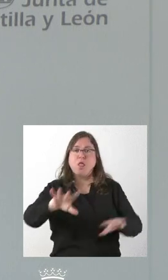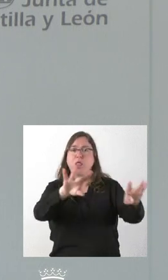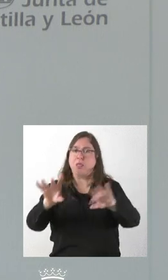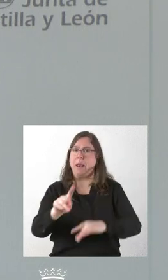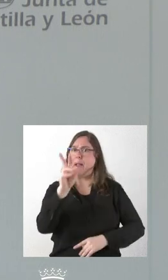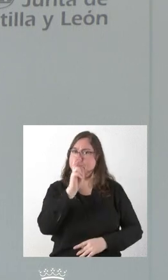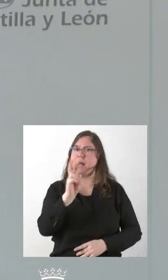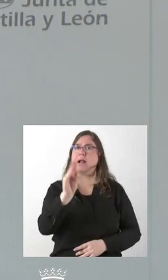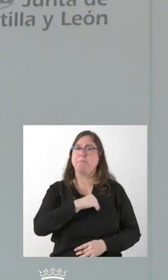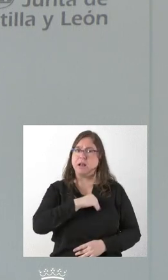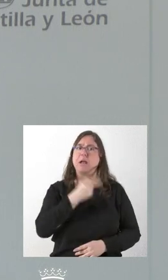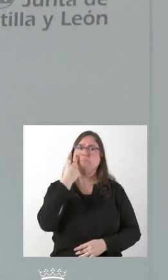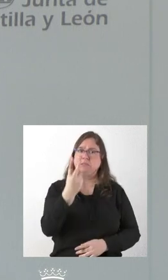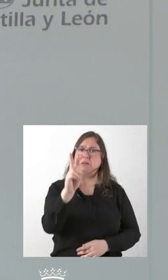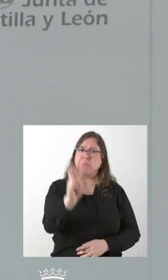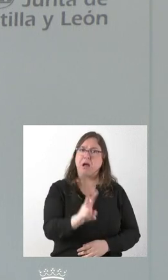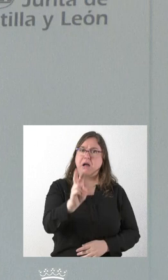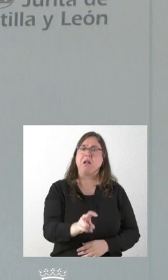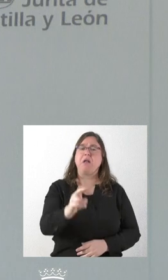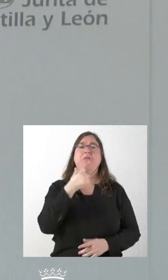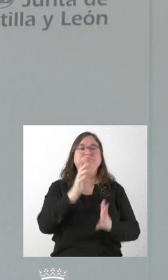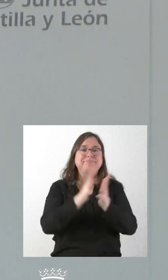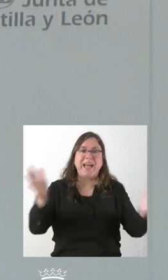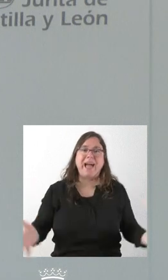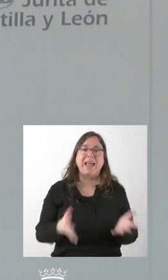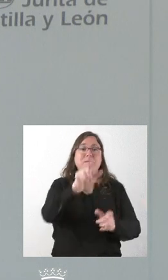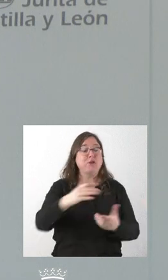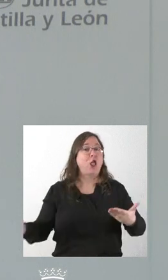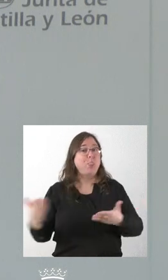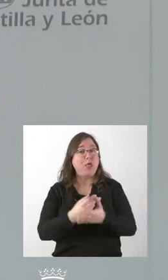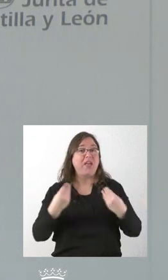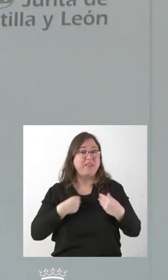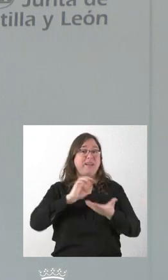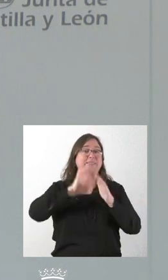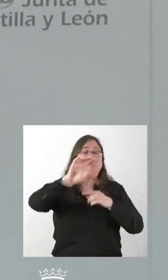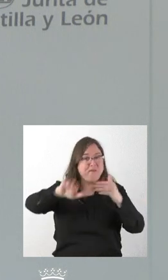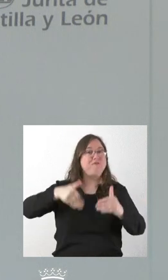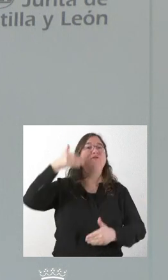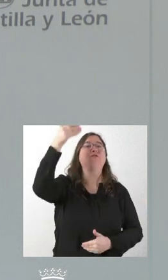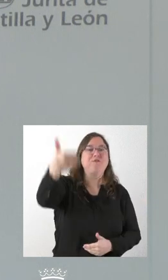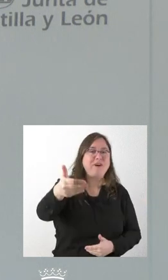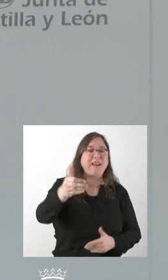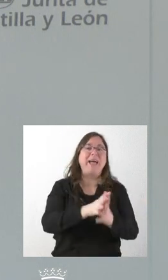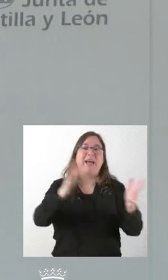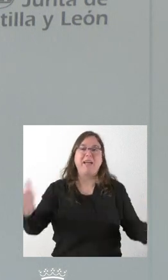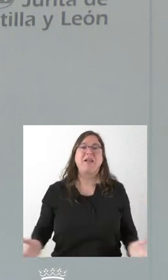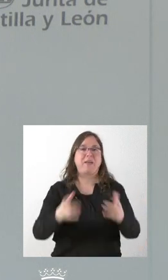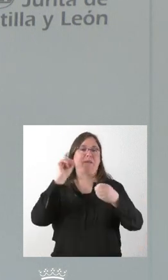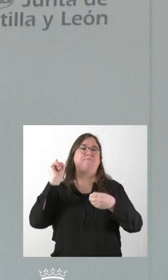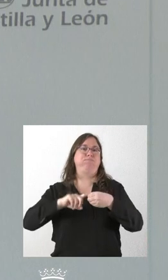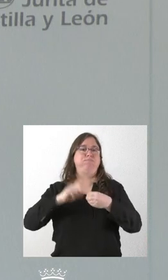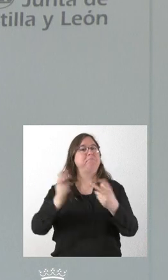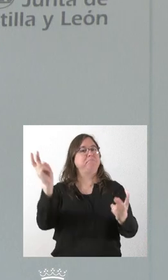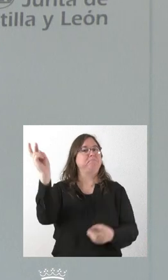merece una visita y que realmente animamos a todas las personas de Castilla y León y de fuera de Castilla y León para que lo conozcan, para que puedan venir